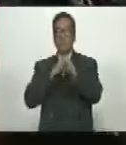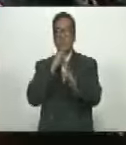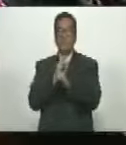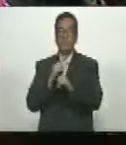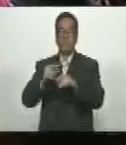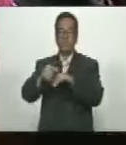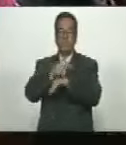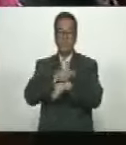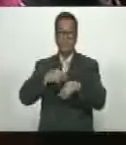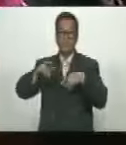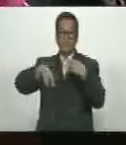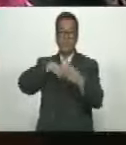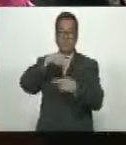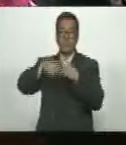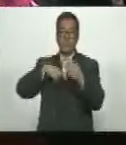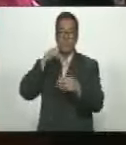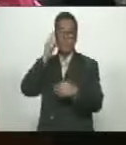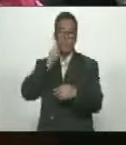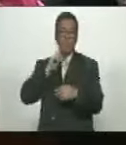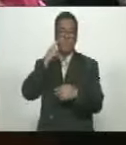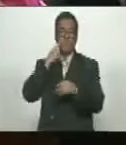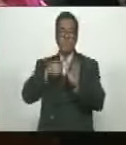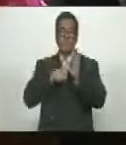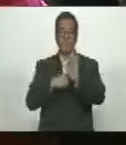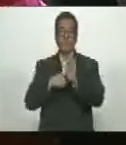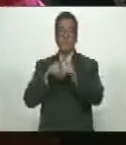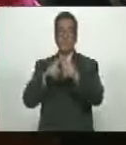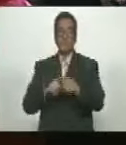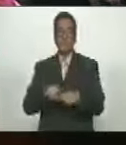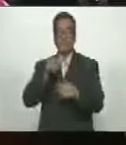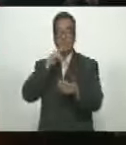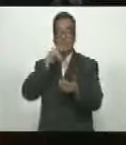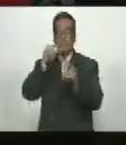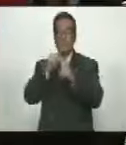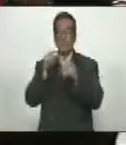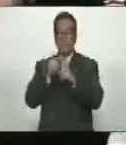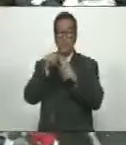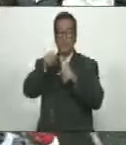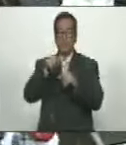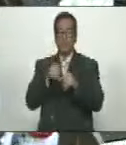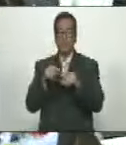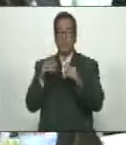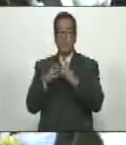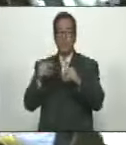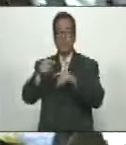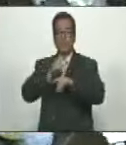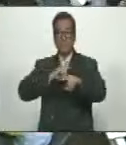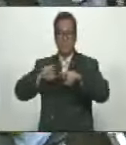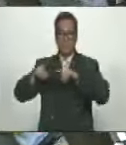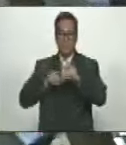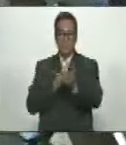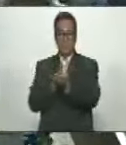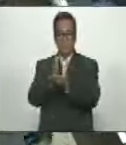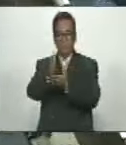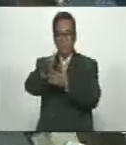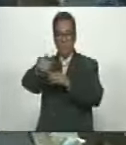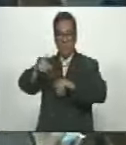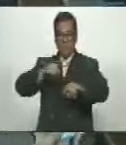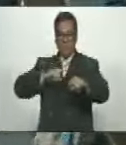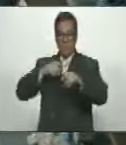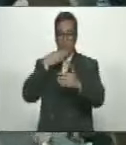el gobierno de la revolución bolivariana lo hemos demostrado con hechos no con palabras por eso estamos aquí todavía gobernando y seguiremos gobernando